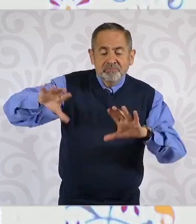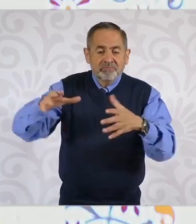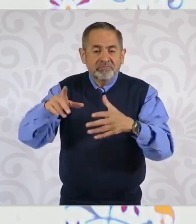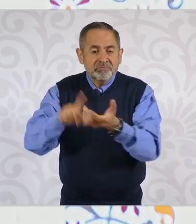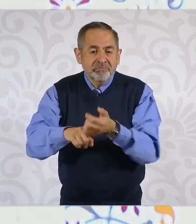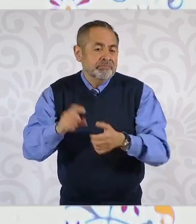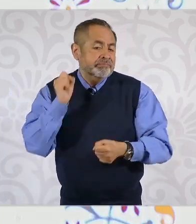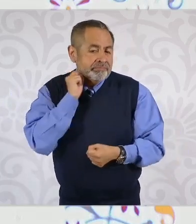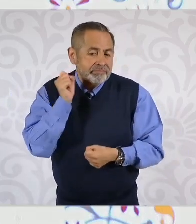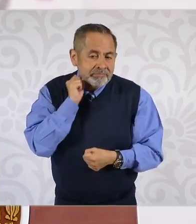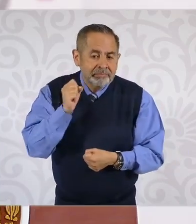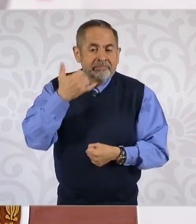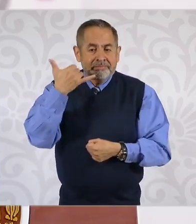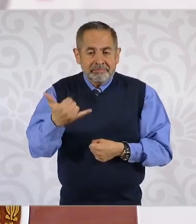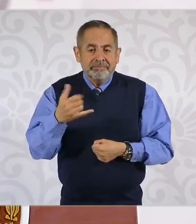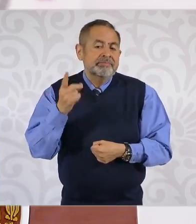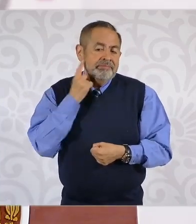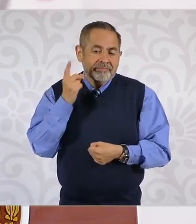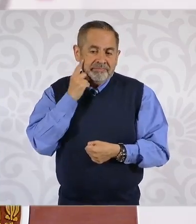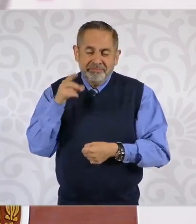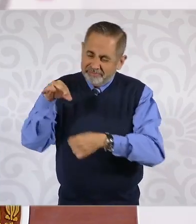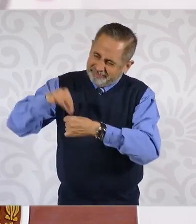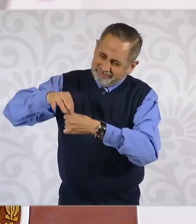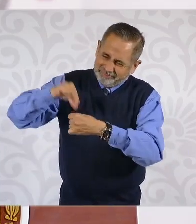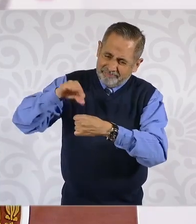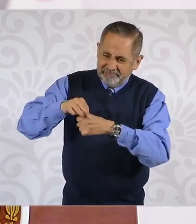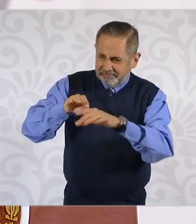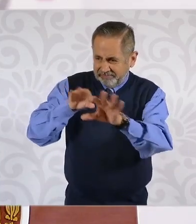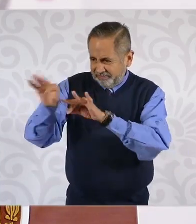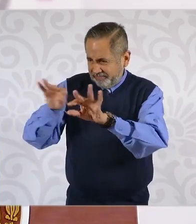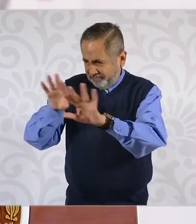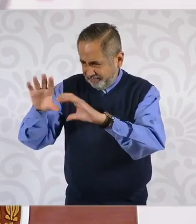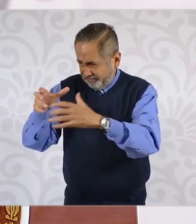senadores, senadoras, diputados, diputadas federales.